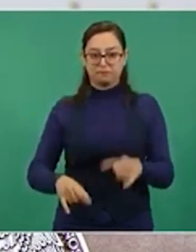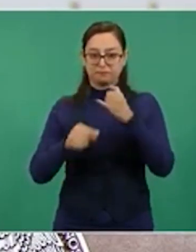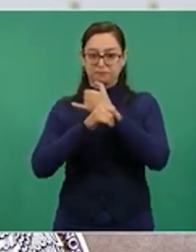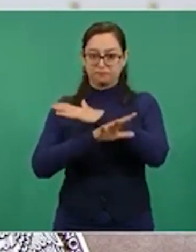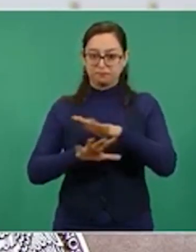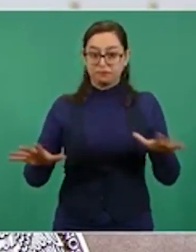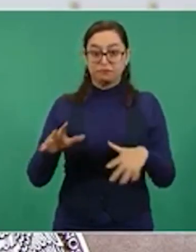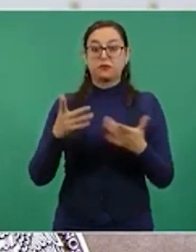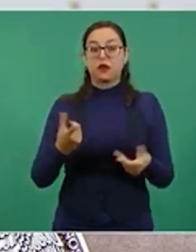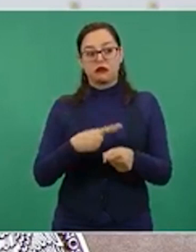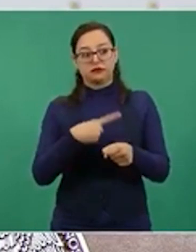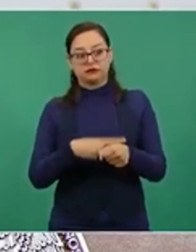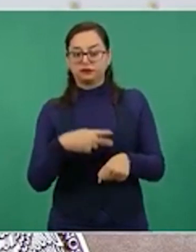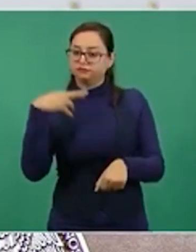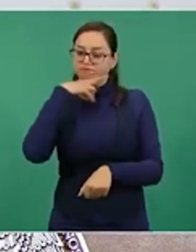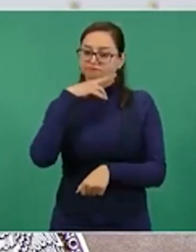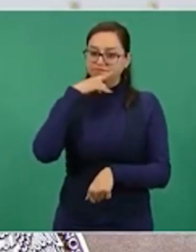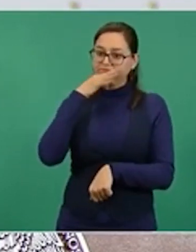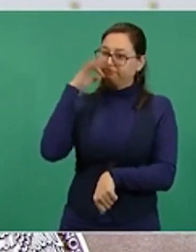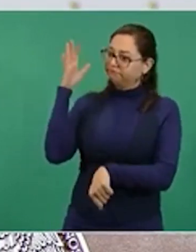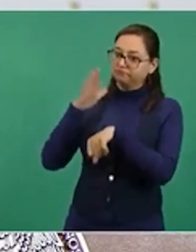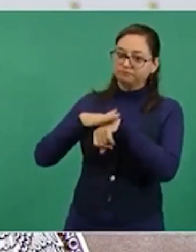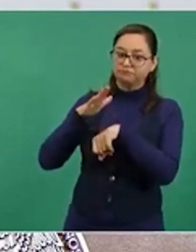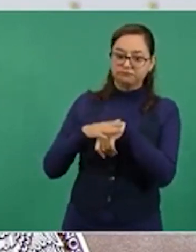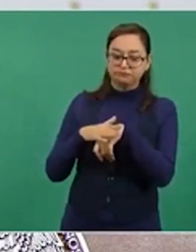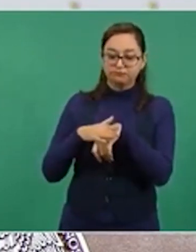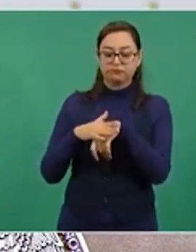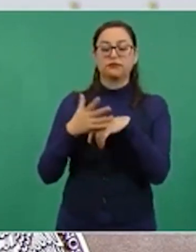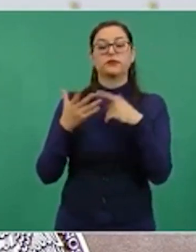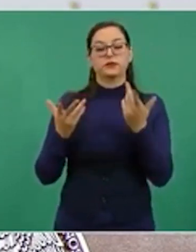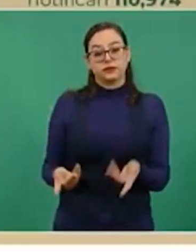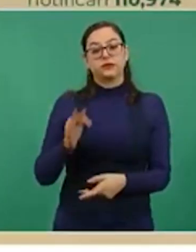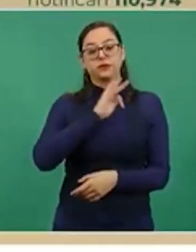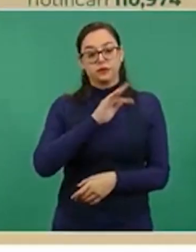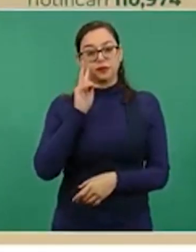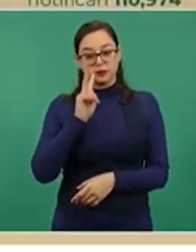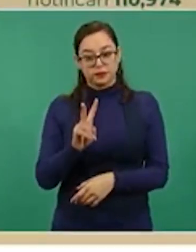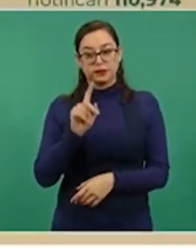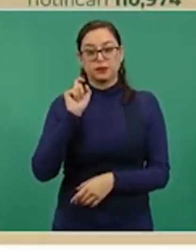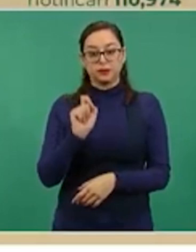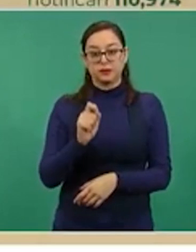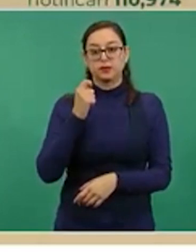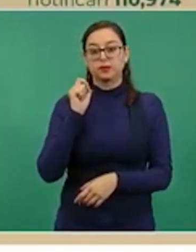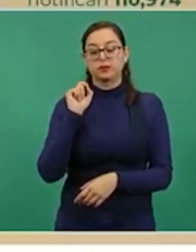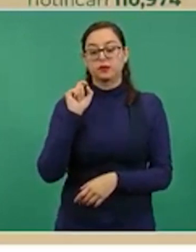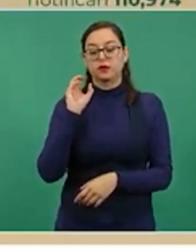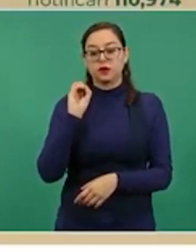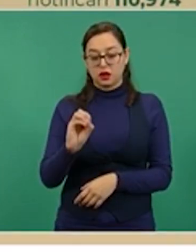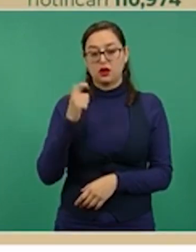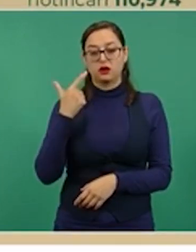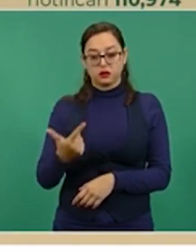inmediato compartido con la Secretaría de Educación Pública y vemos que es 0.07 por ciento de las